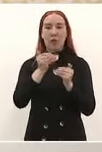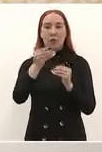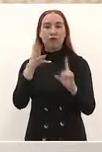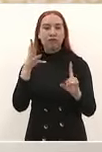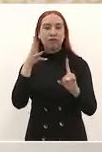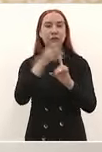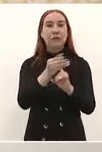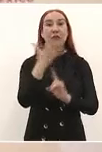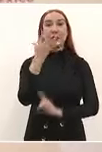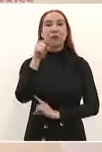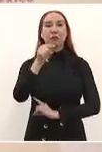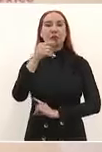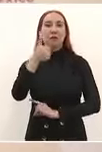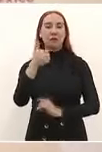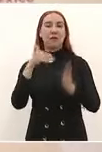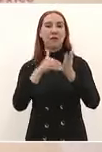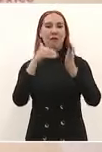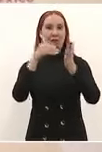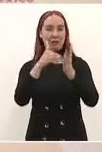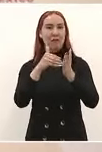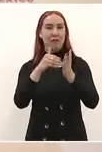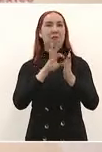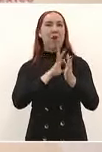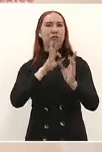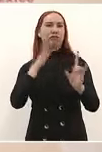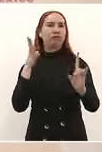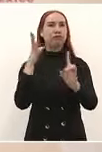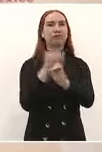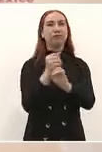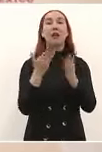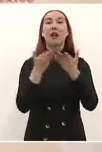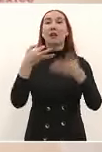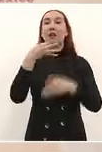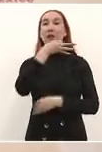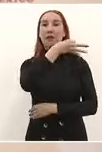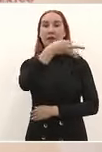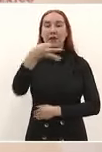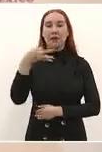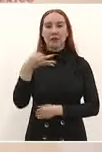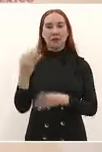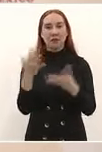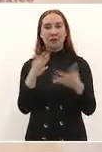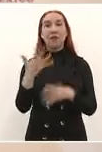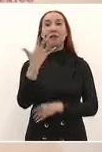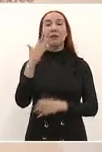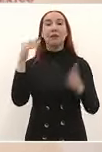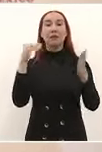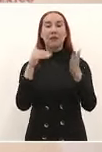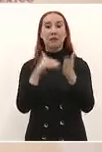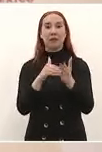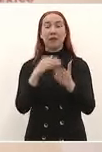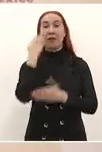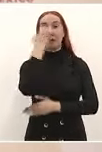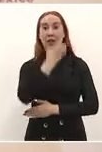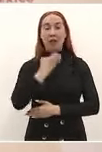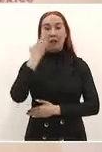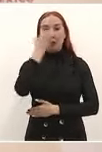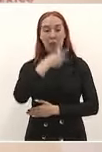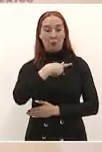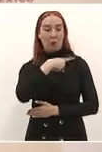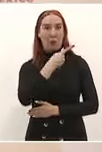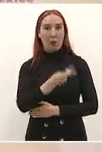.6 millones y podemos decir con toda certeza que en las 50 mil escuelas más pobres del país